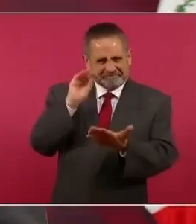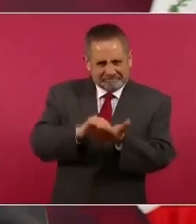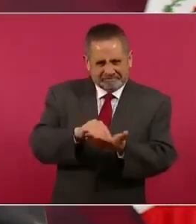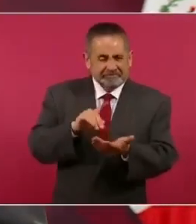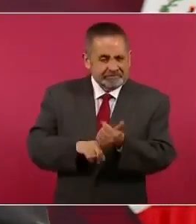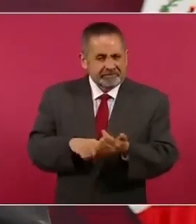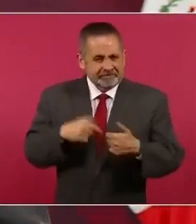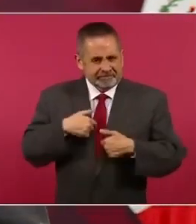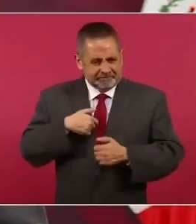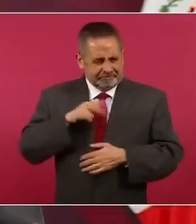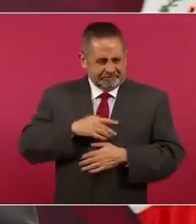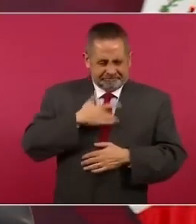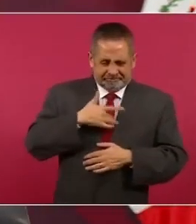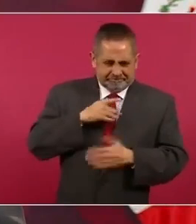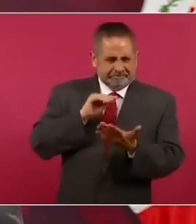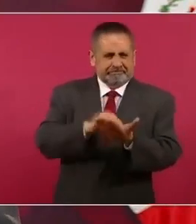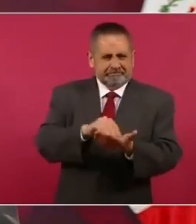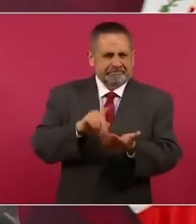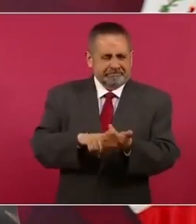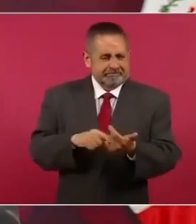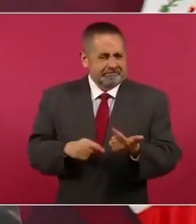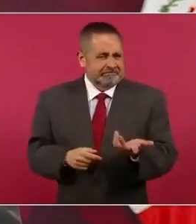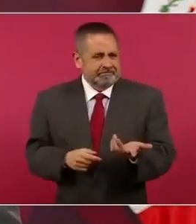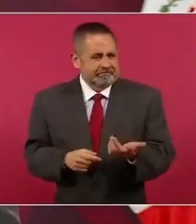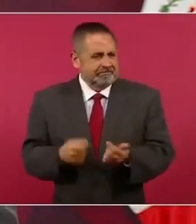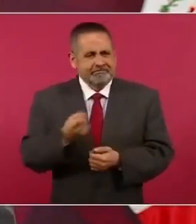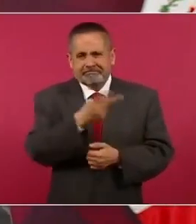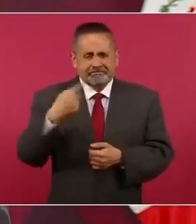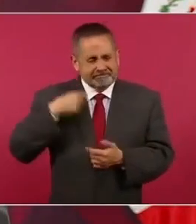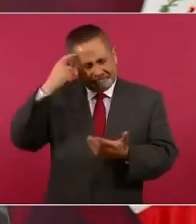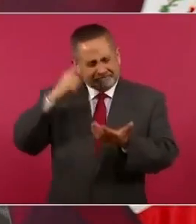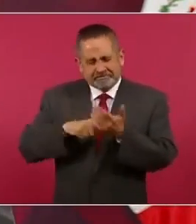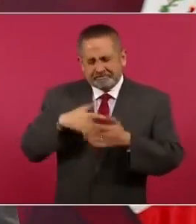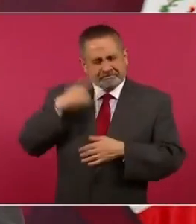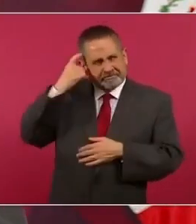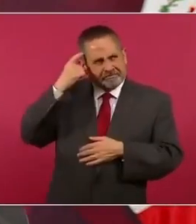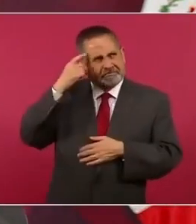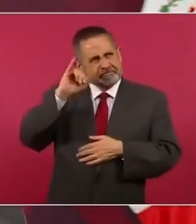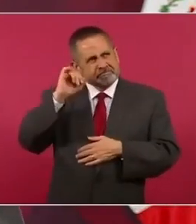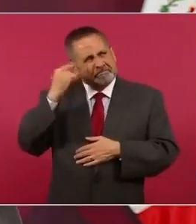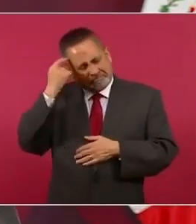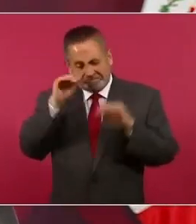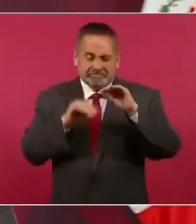verdaderamente de ellos que tienen que ver con su pensamiento